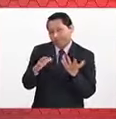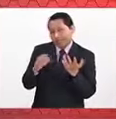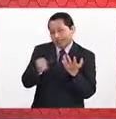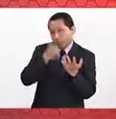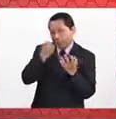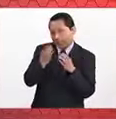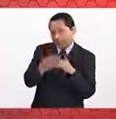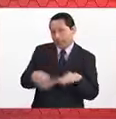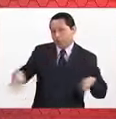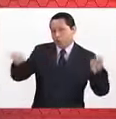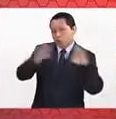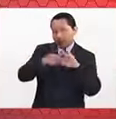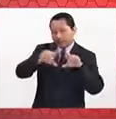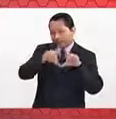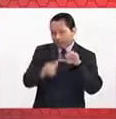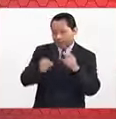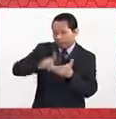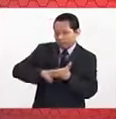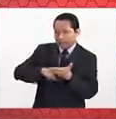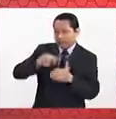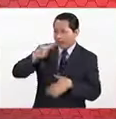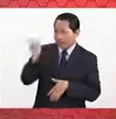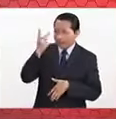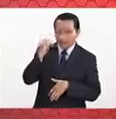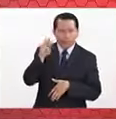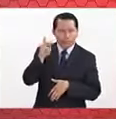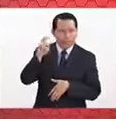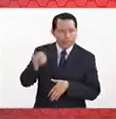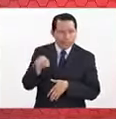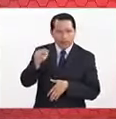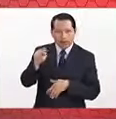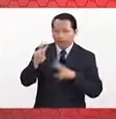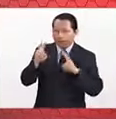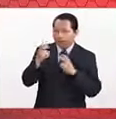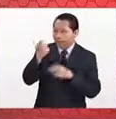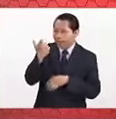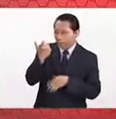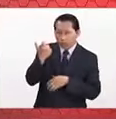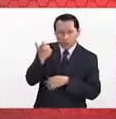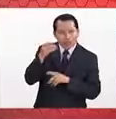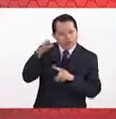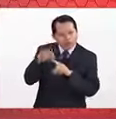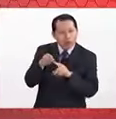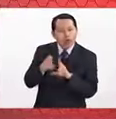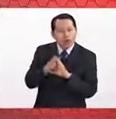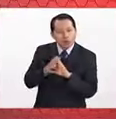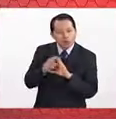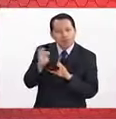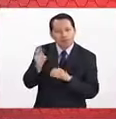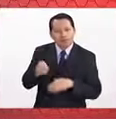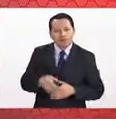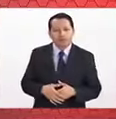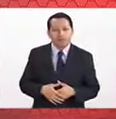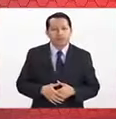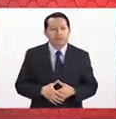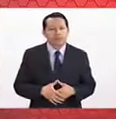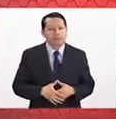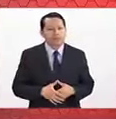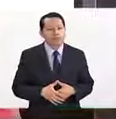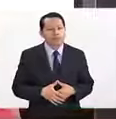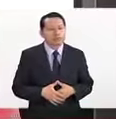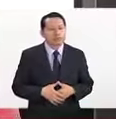trascendente para el país como es el Politécnico Nacional? Esta economía, esta carrera, esta área. carrera. Miren, primero,